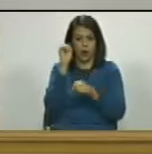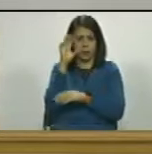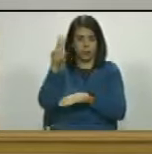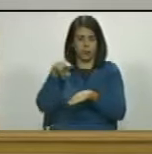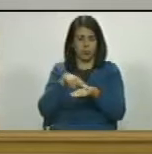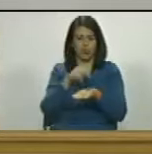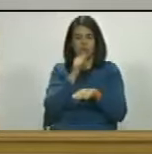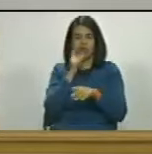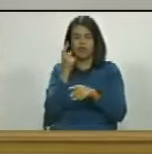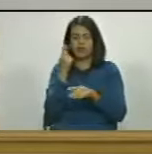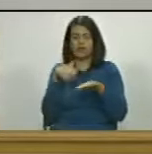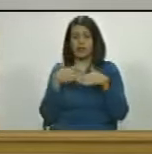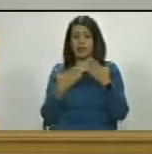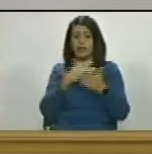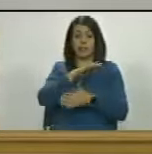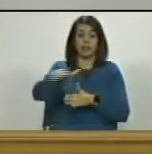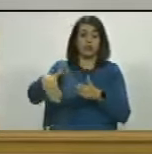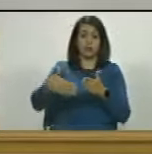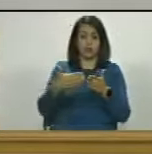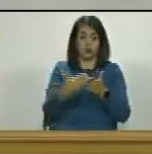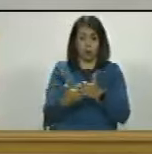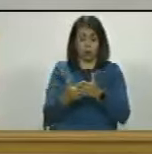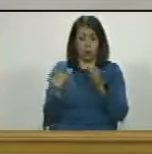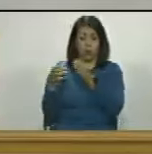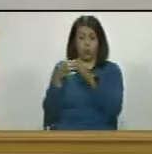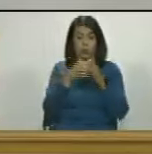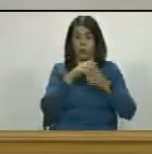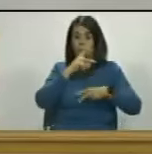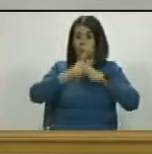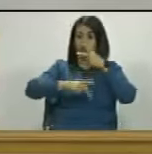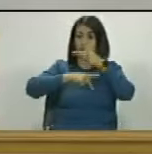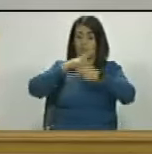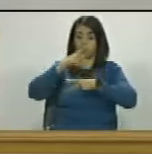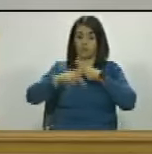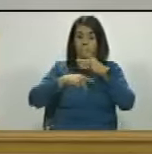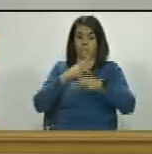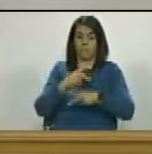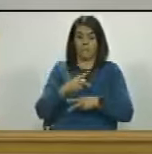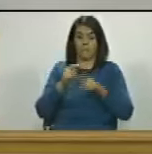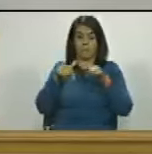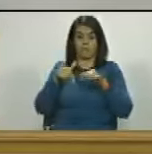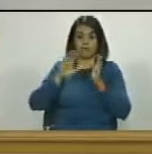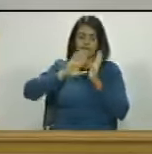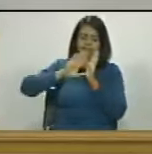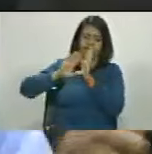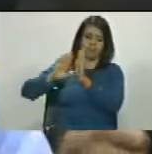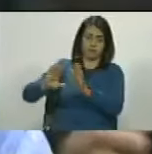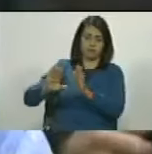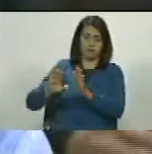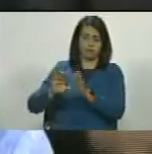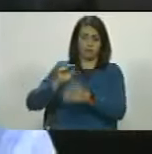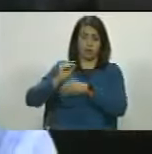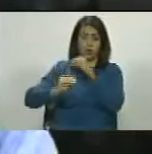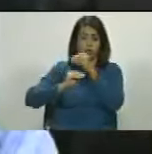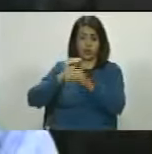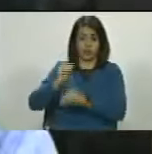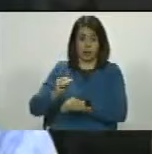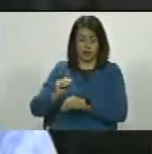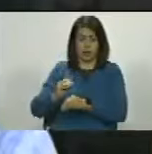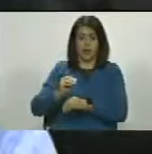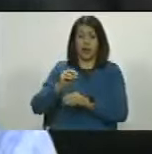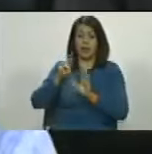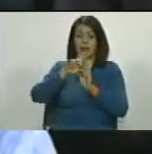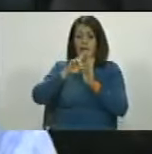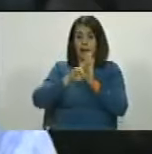nacional porque todos esos partidos políticos para eludir para saltar la